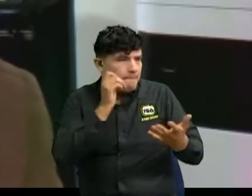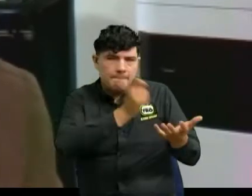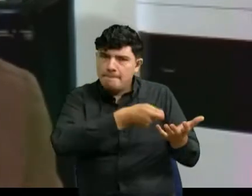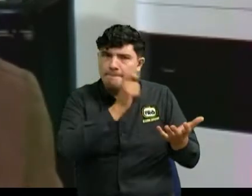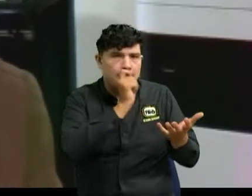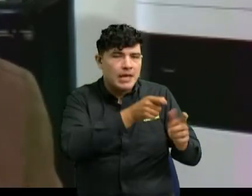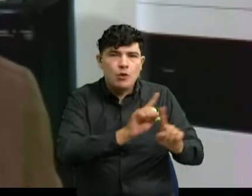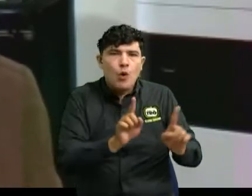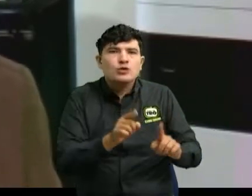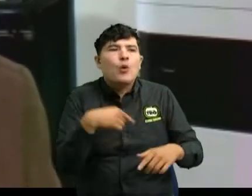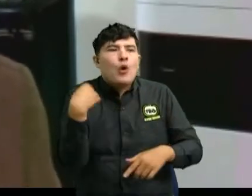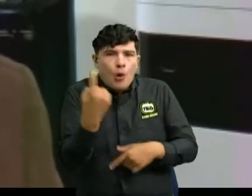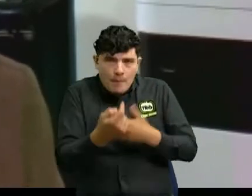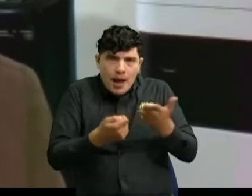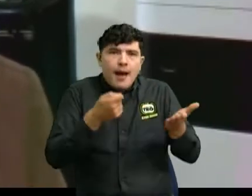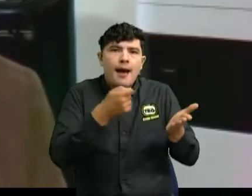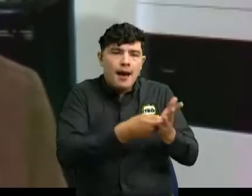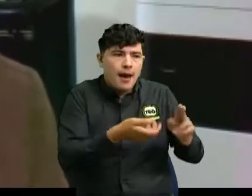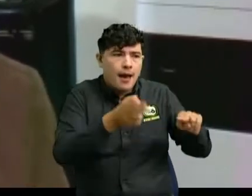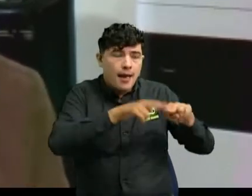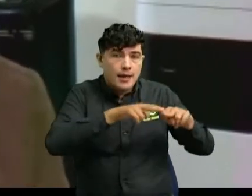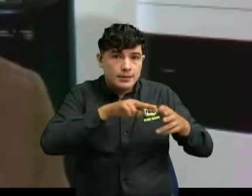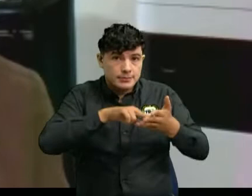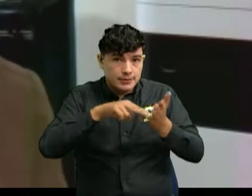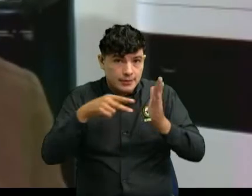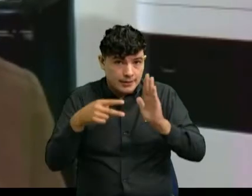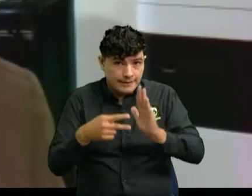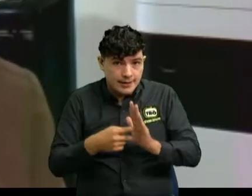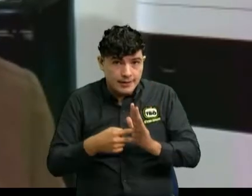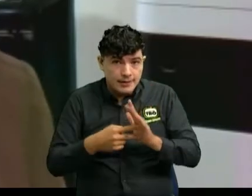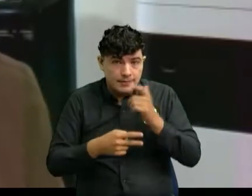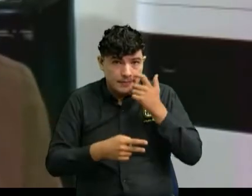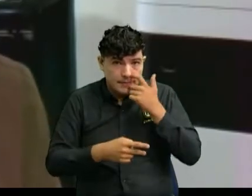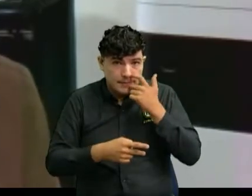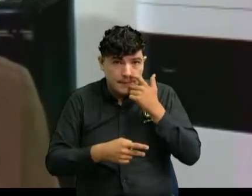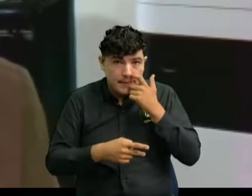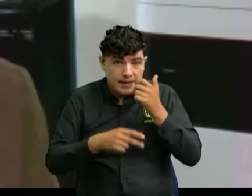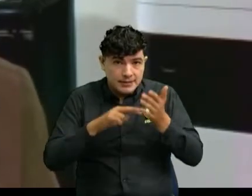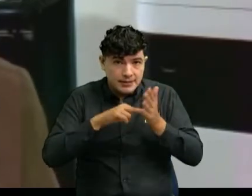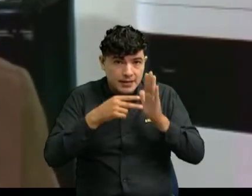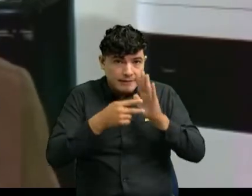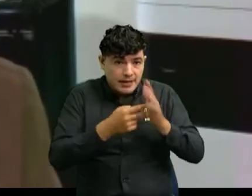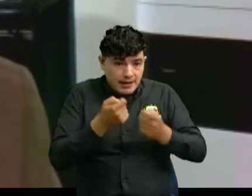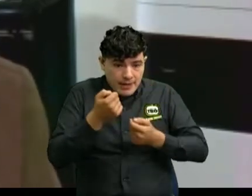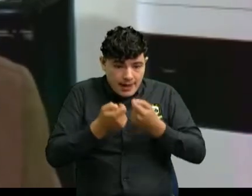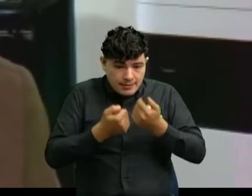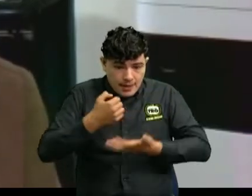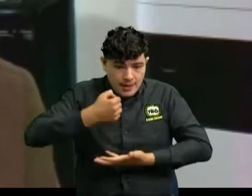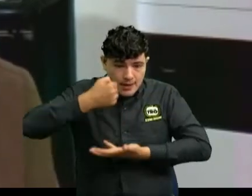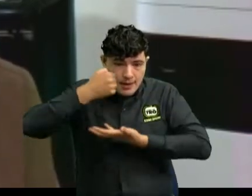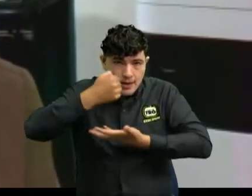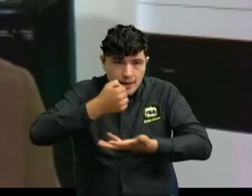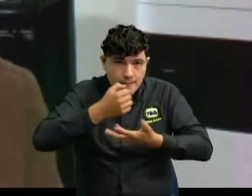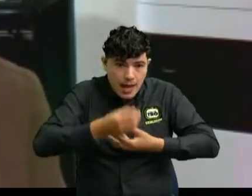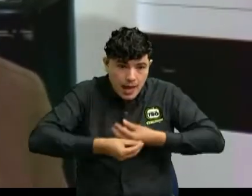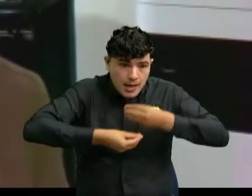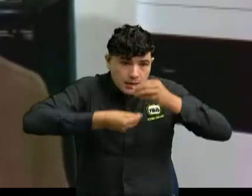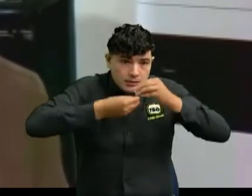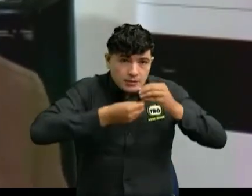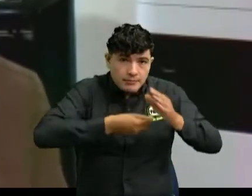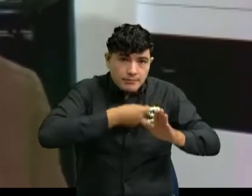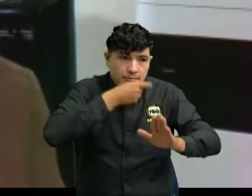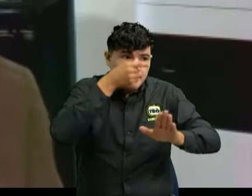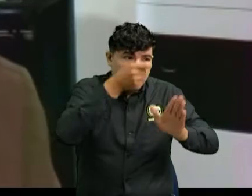les cobraron los intereses. Pero eso no quiere decir que el capital que se dejó de pagar durante ese tiempo se debe pagar con